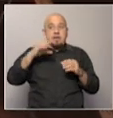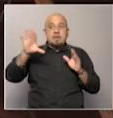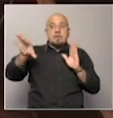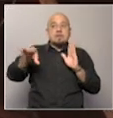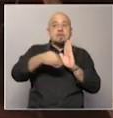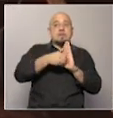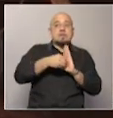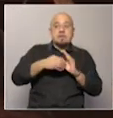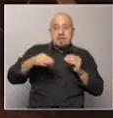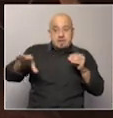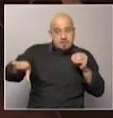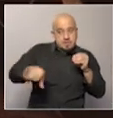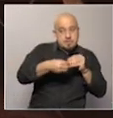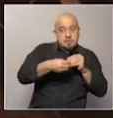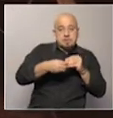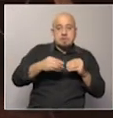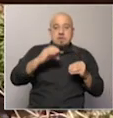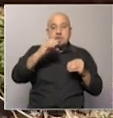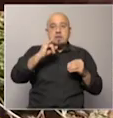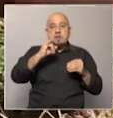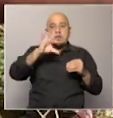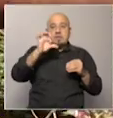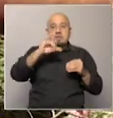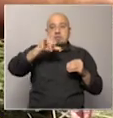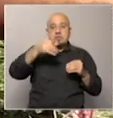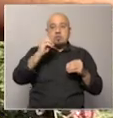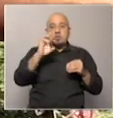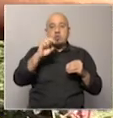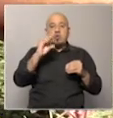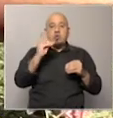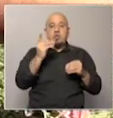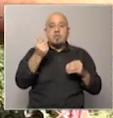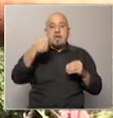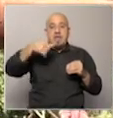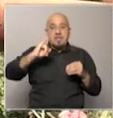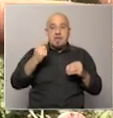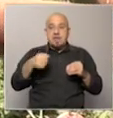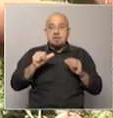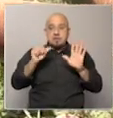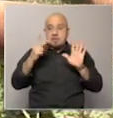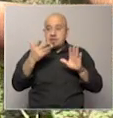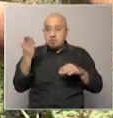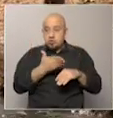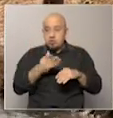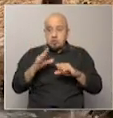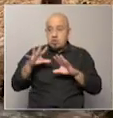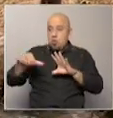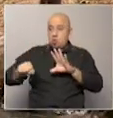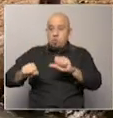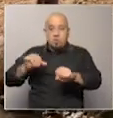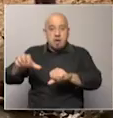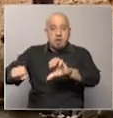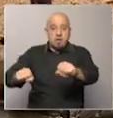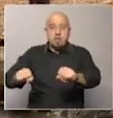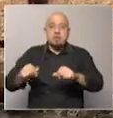buena parte de Cisjordania, recordemos que hay ocupación militar del 63% de Cisjordania, por ahora se va a congelar ese proyecto